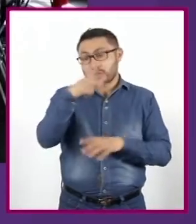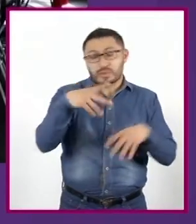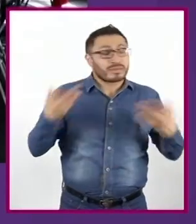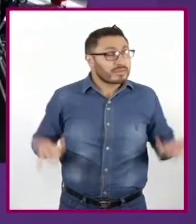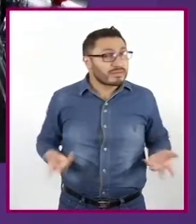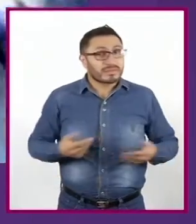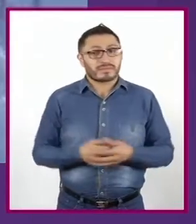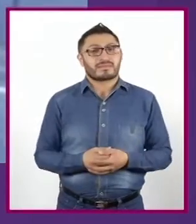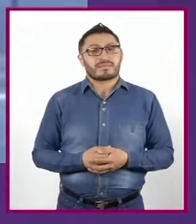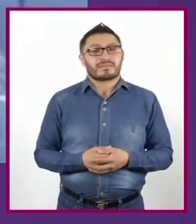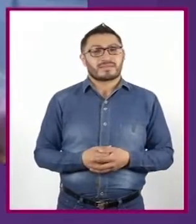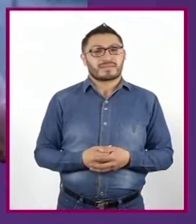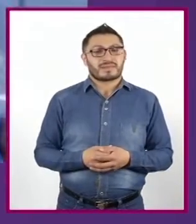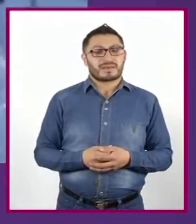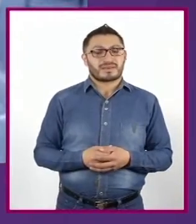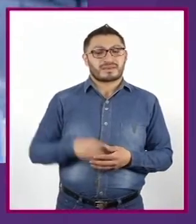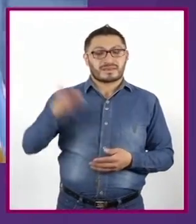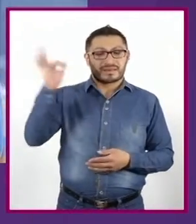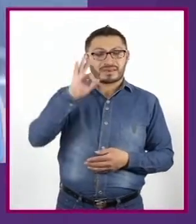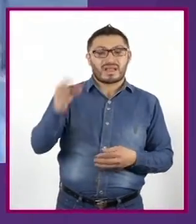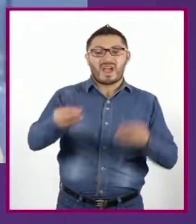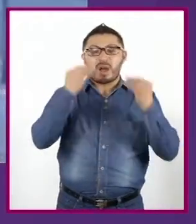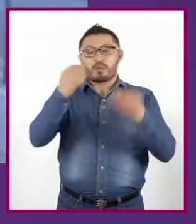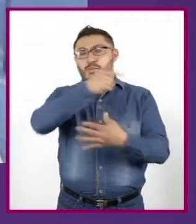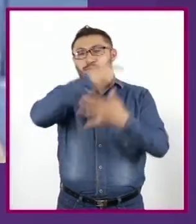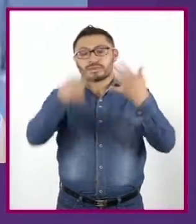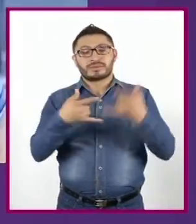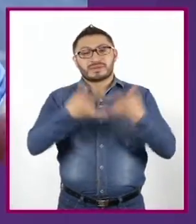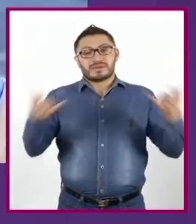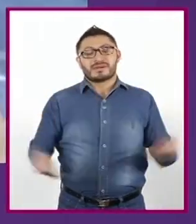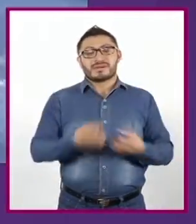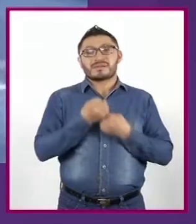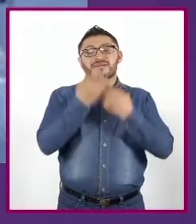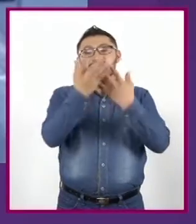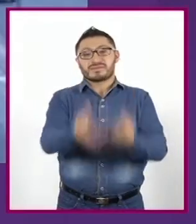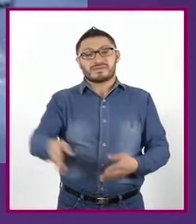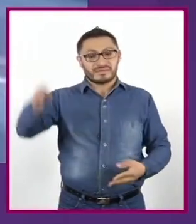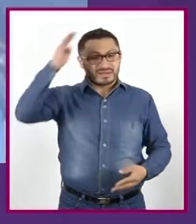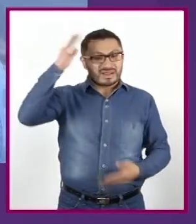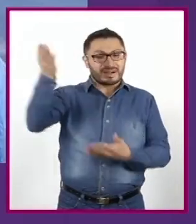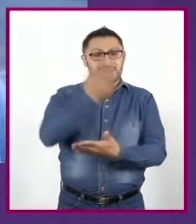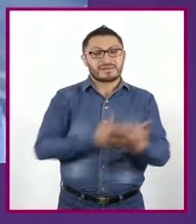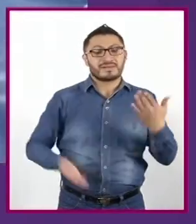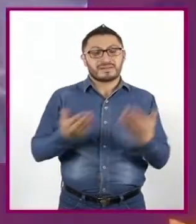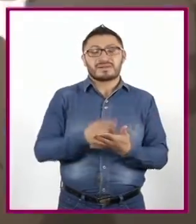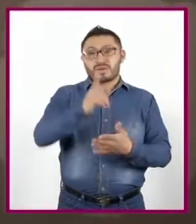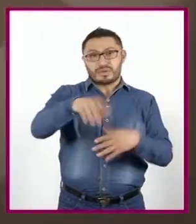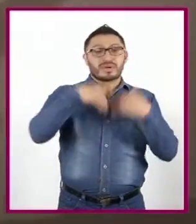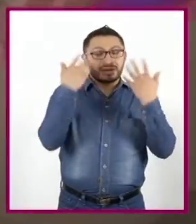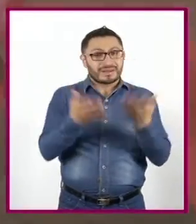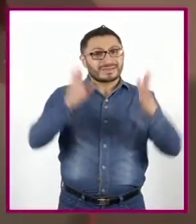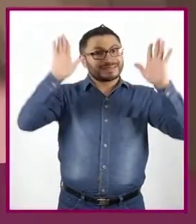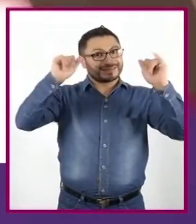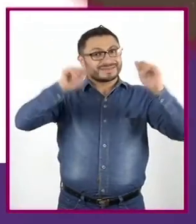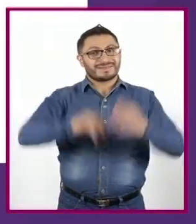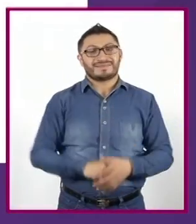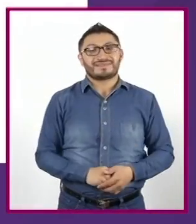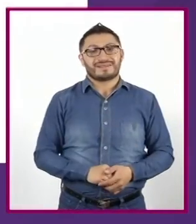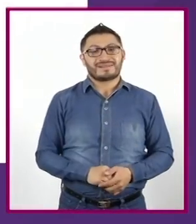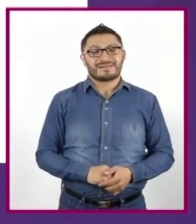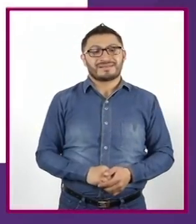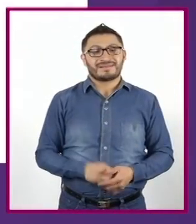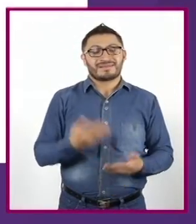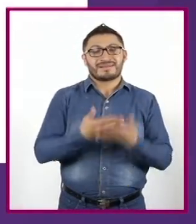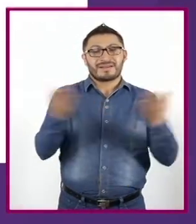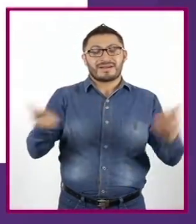historietas? Seguramente hay muchas historias que contar y pensamientos que compartir ¿Se animan? ¡Adiós! Ahora